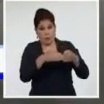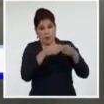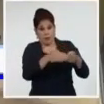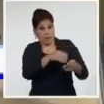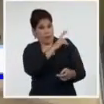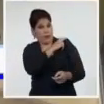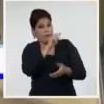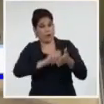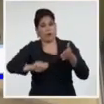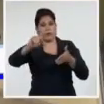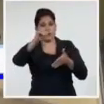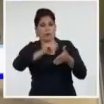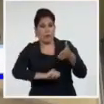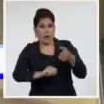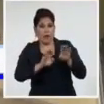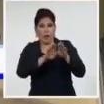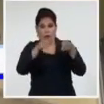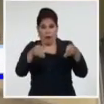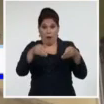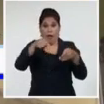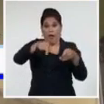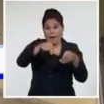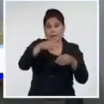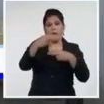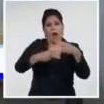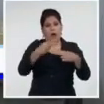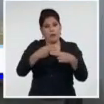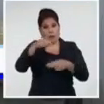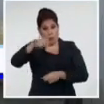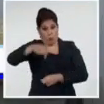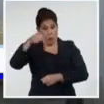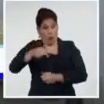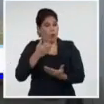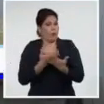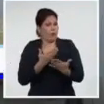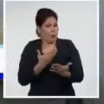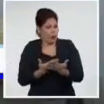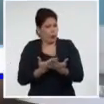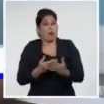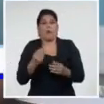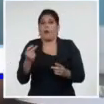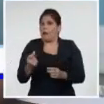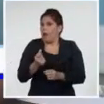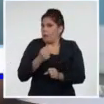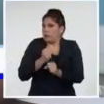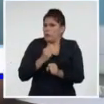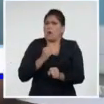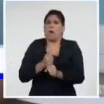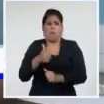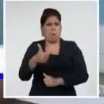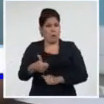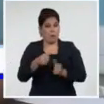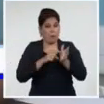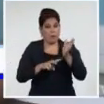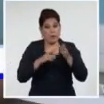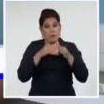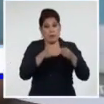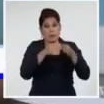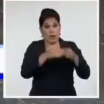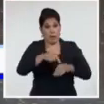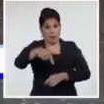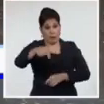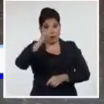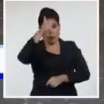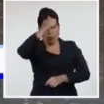autoridades electorales en los colegios hacen del domingo una jornada de trabajo. La provincia de Granma, el próximo